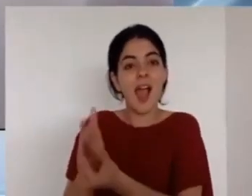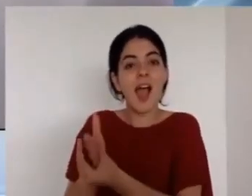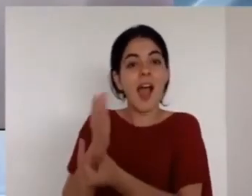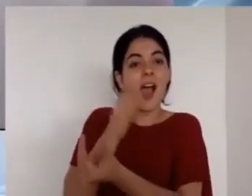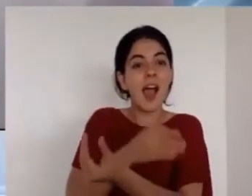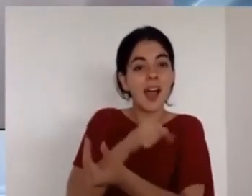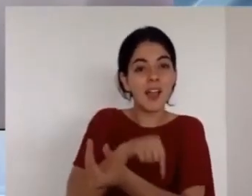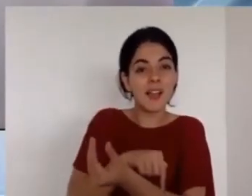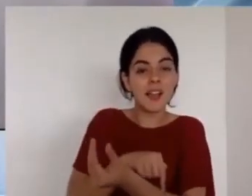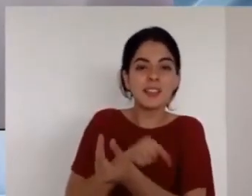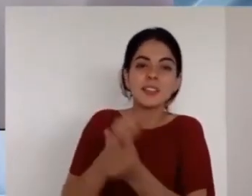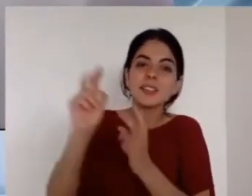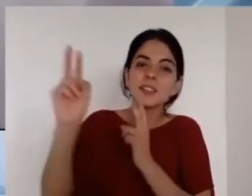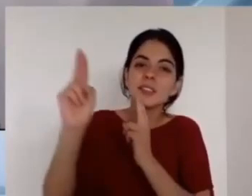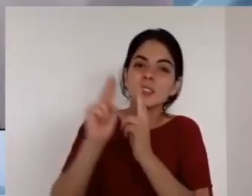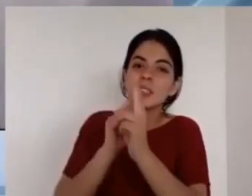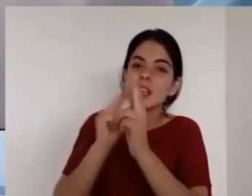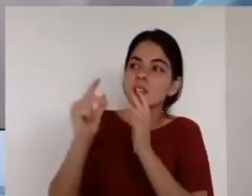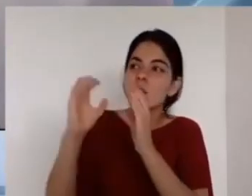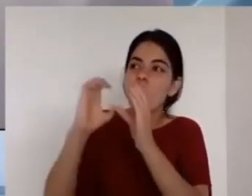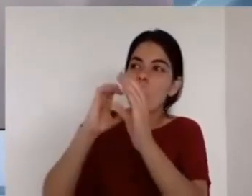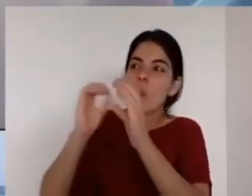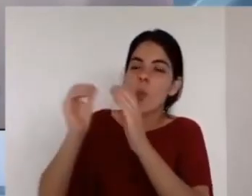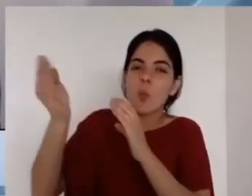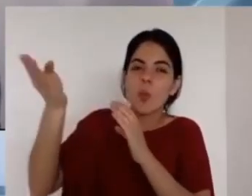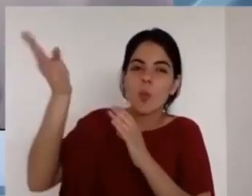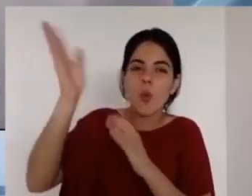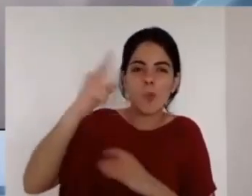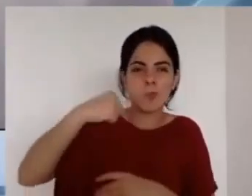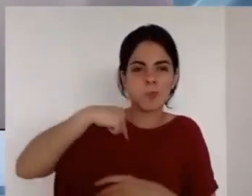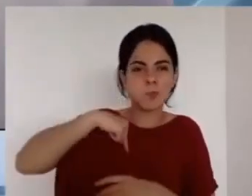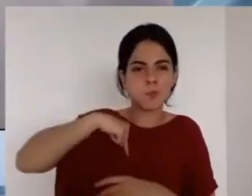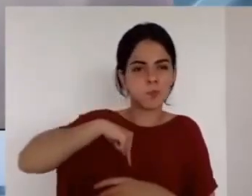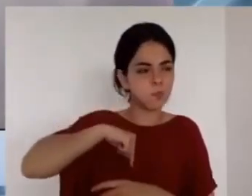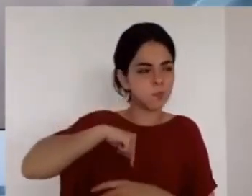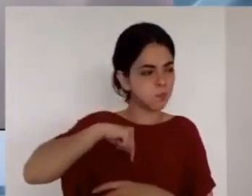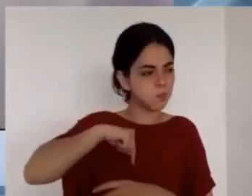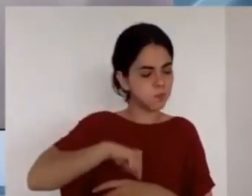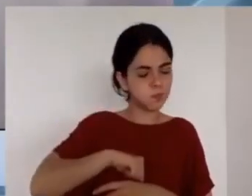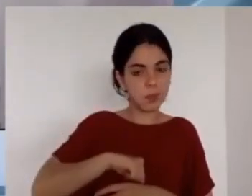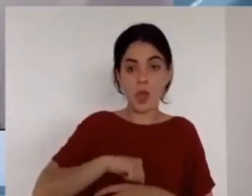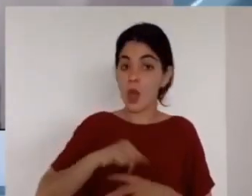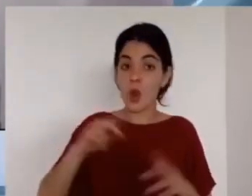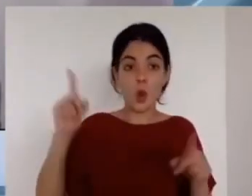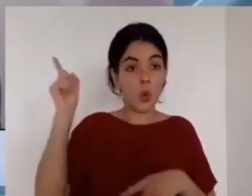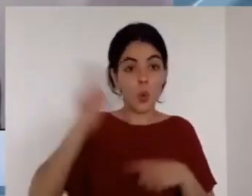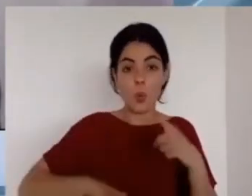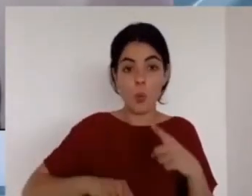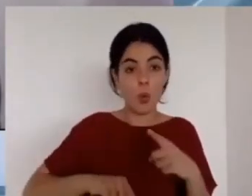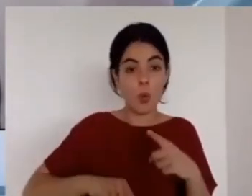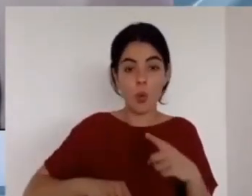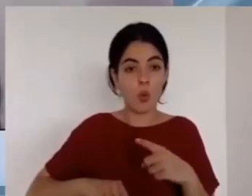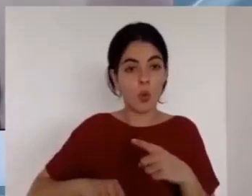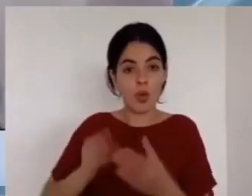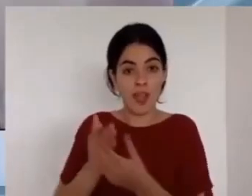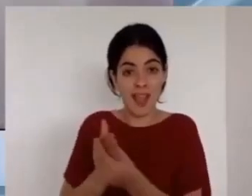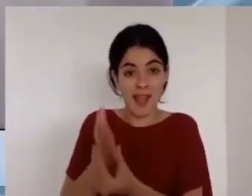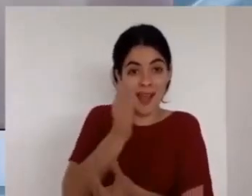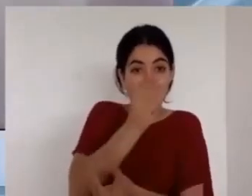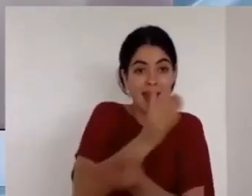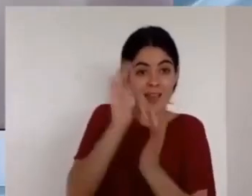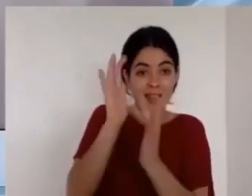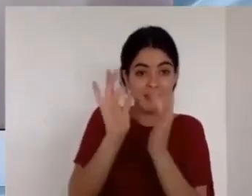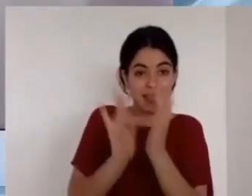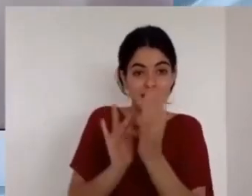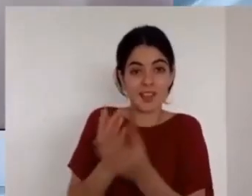es decir ya las leyes no estaban en tablas de piedra están en la mente dice y sobre su corazón las